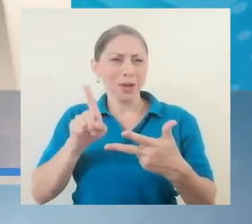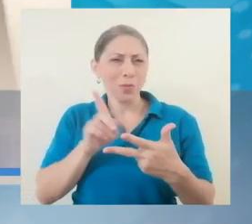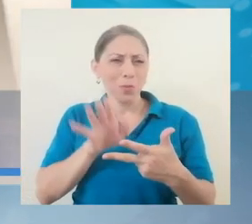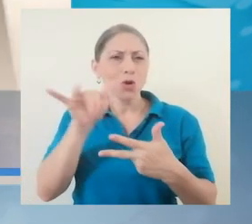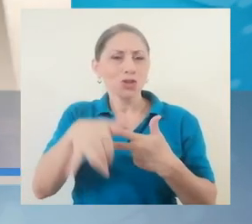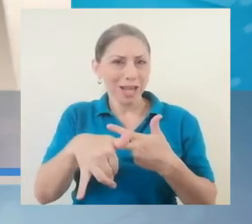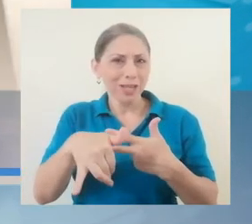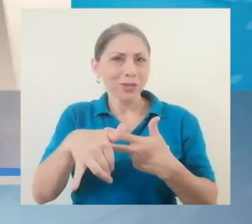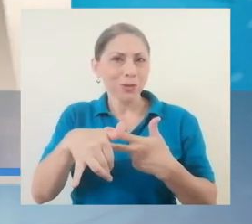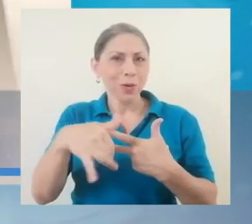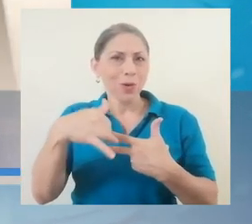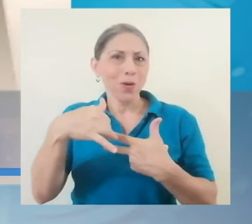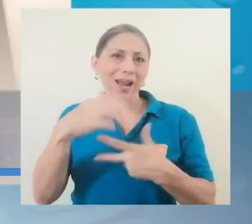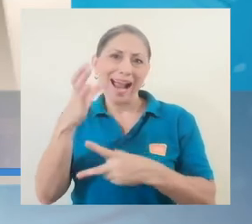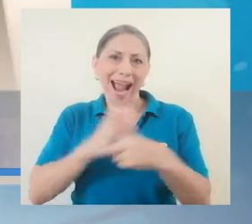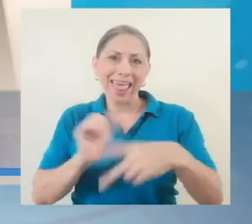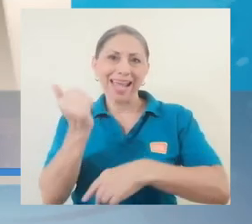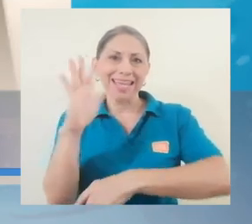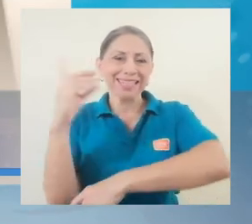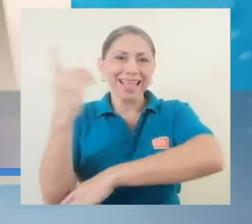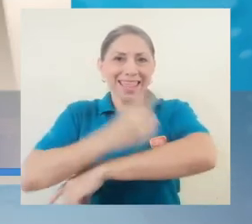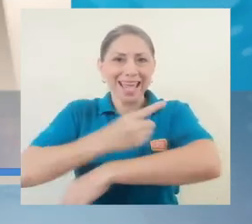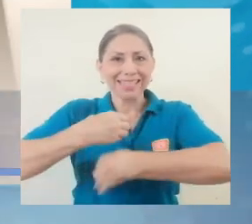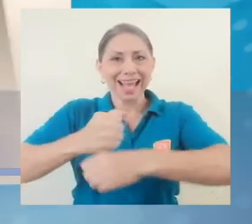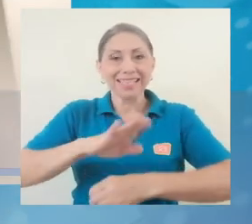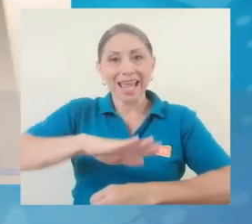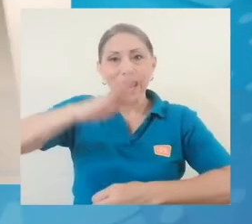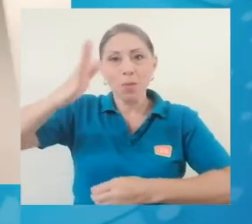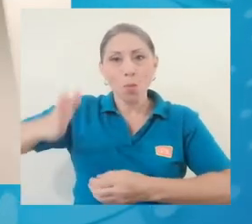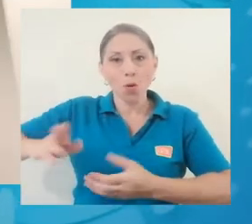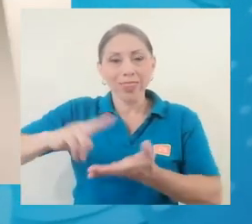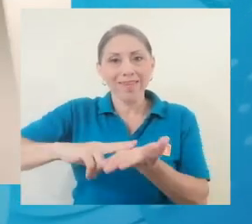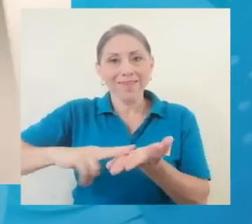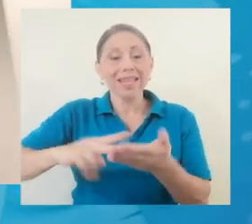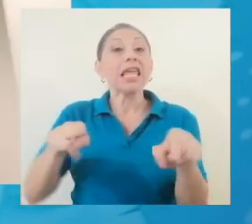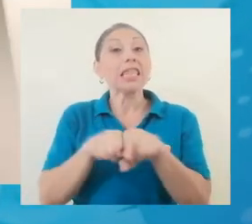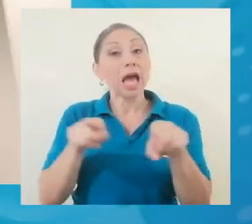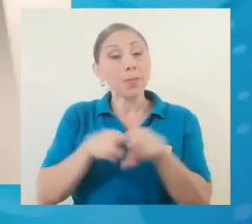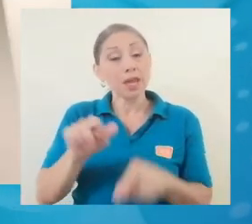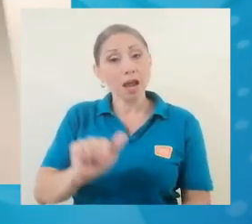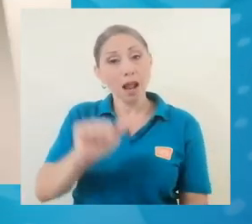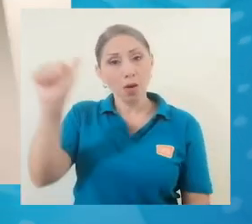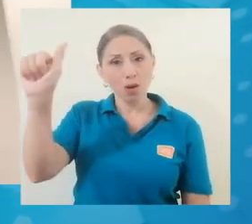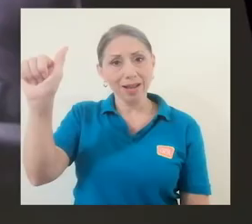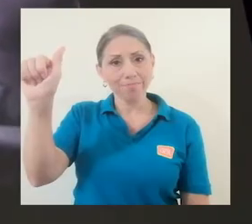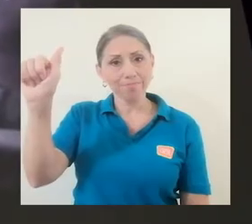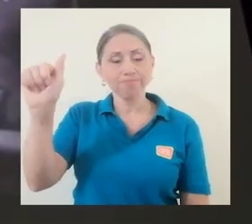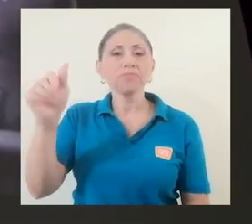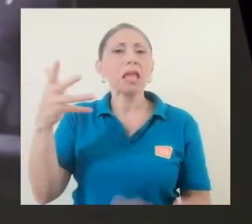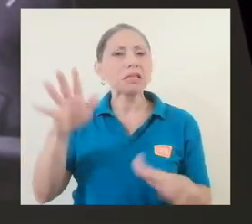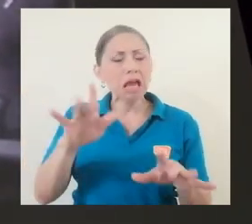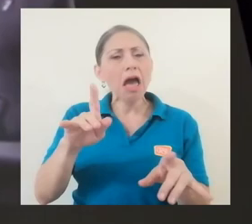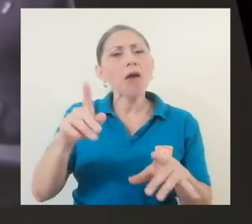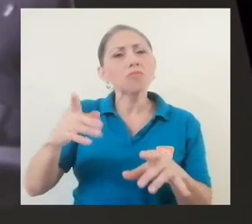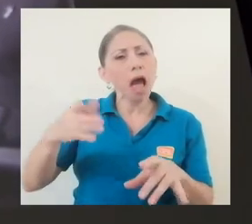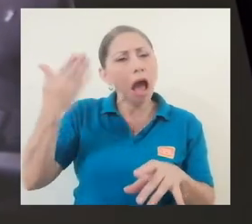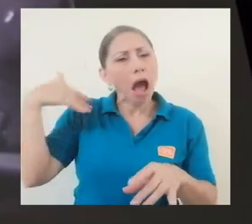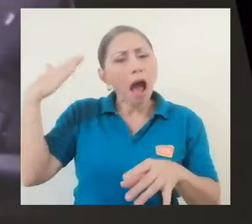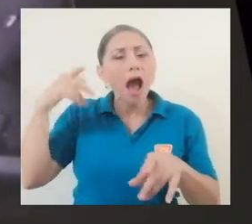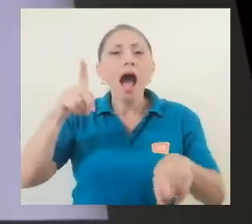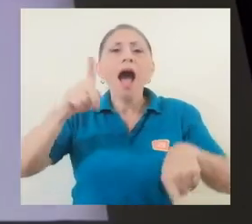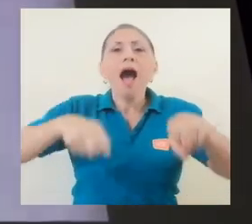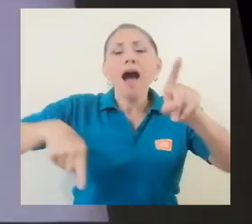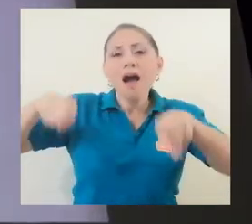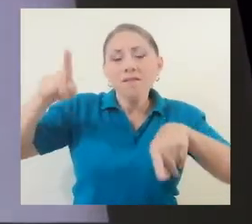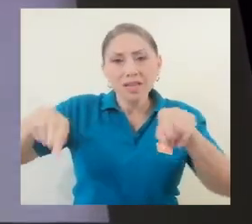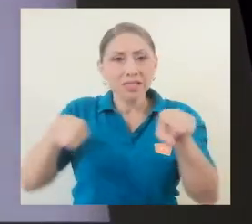proyectito que se hace cada 15 días en Monteverde y también estamos en Alajuela. Hemos estado en otras ocasiones,